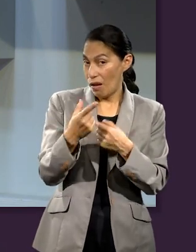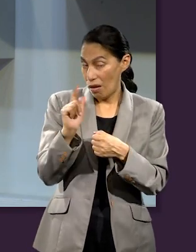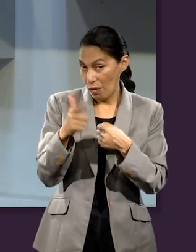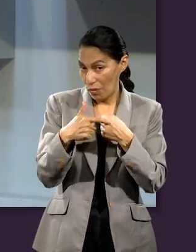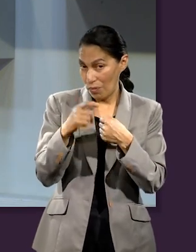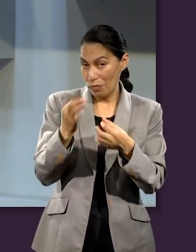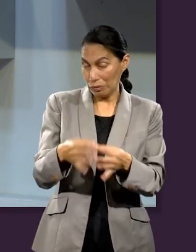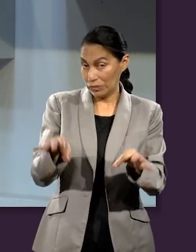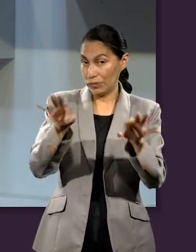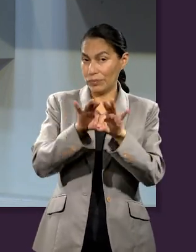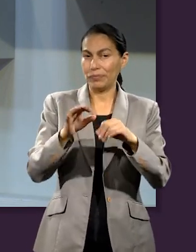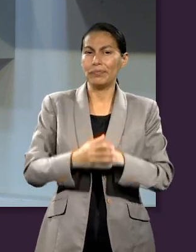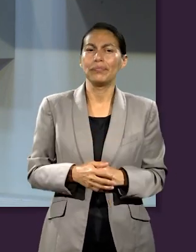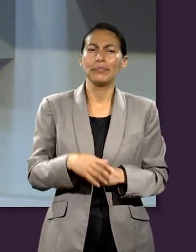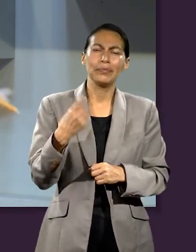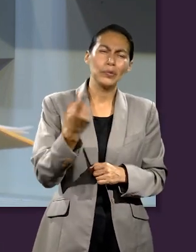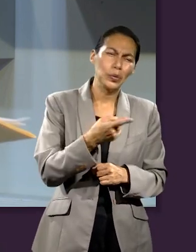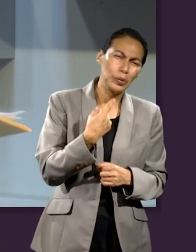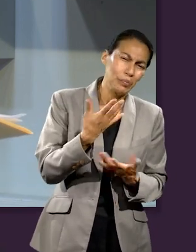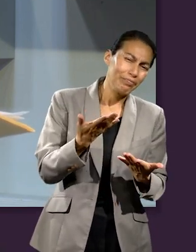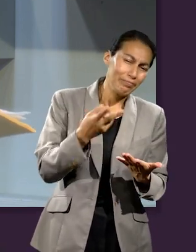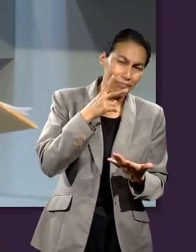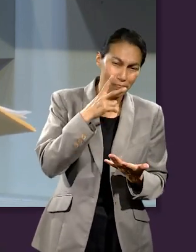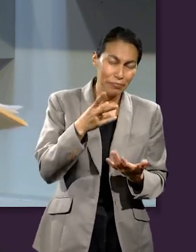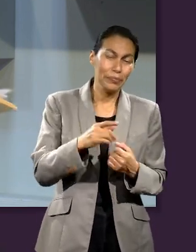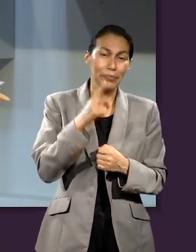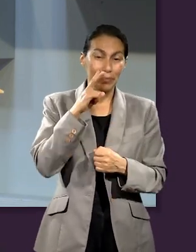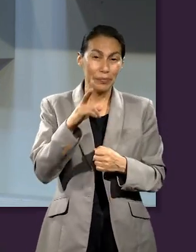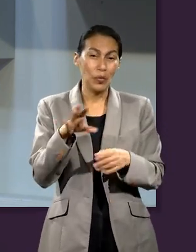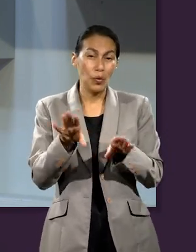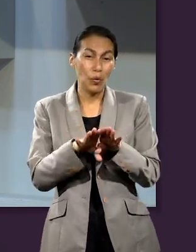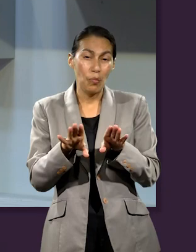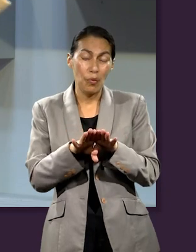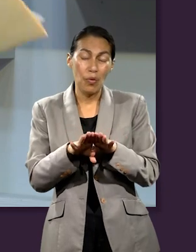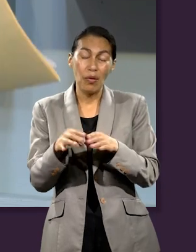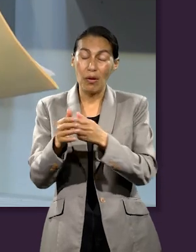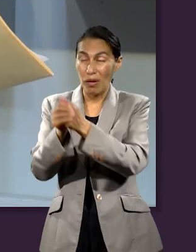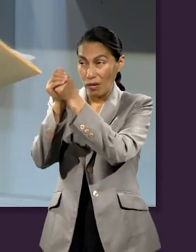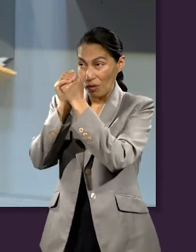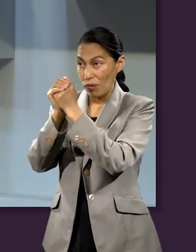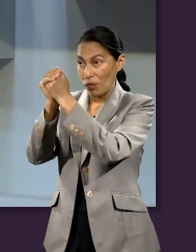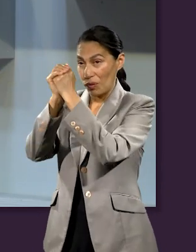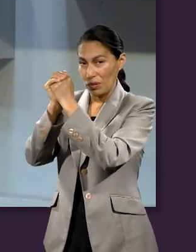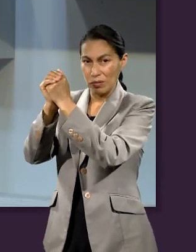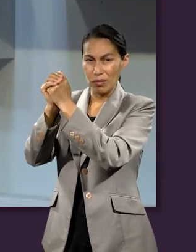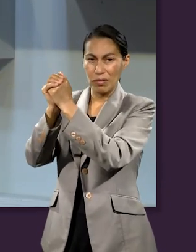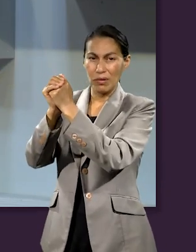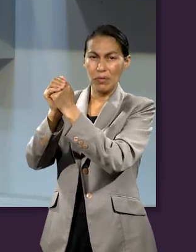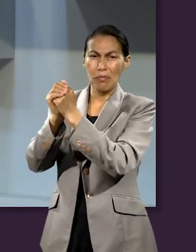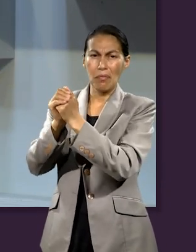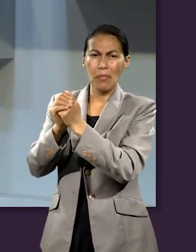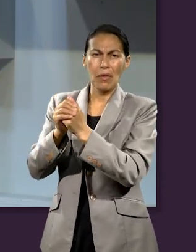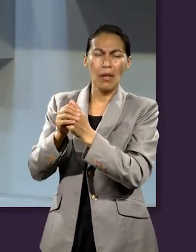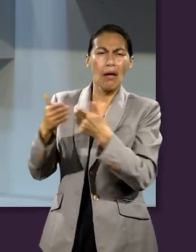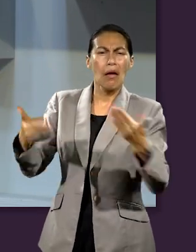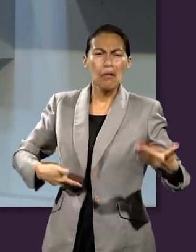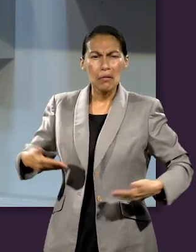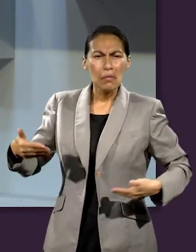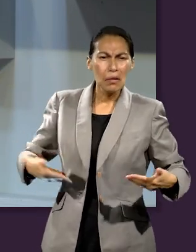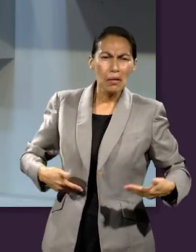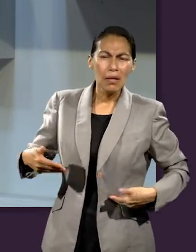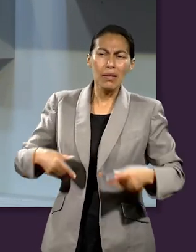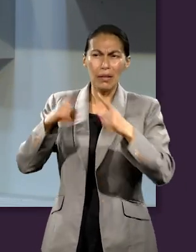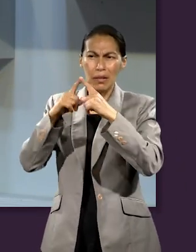Si notamos bien, normalmente nos vemos tentados a definir la adoración como una actividad que